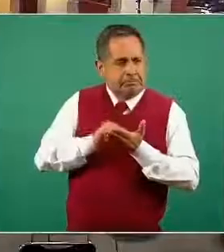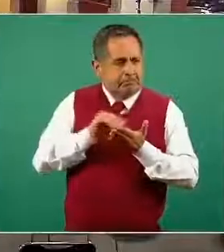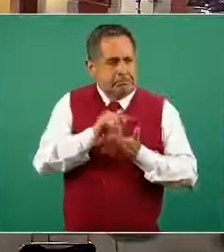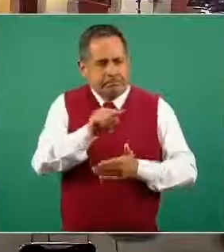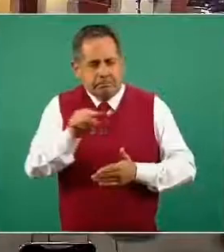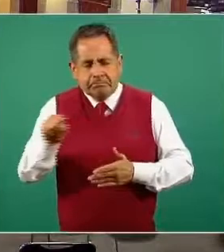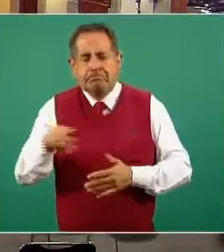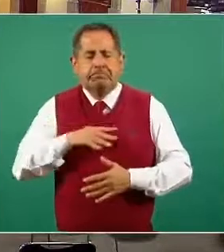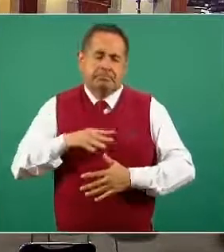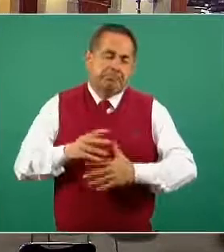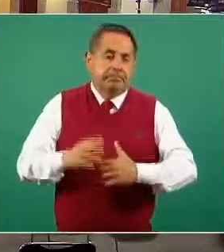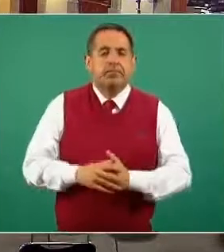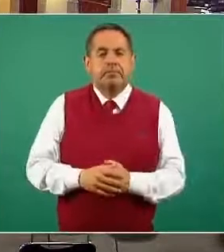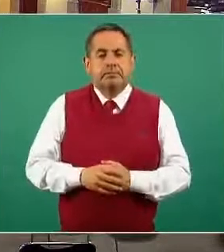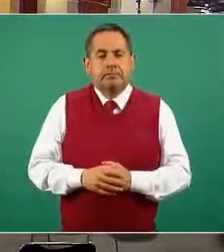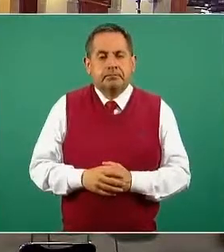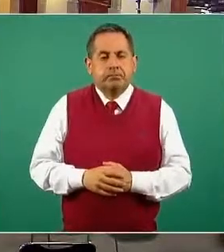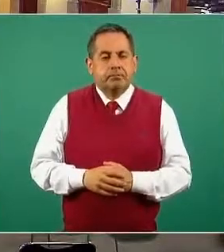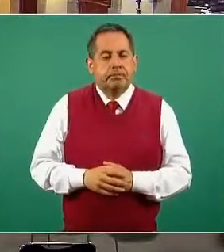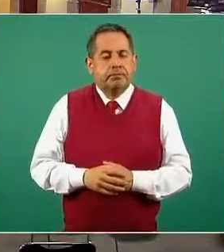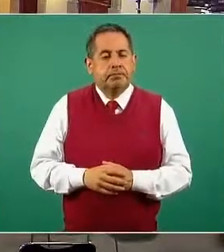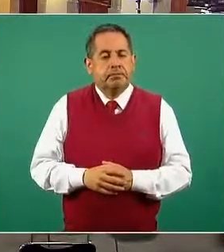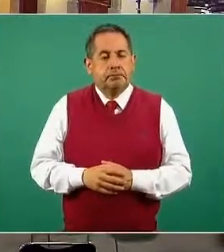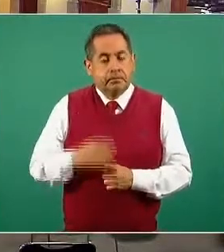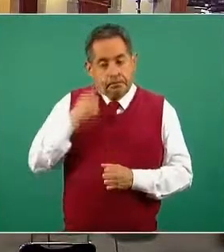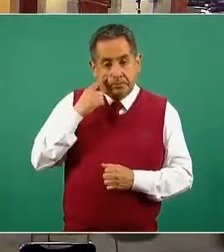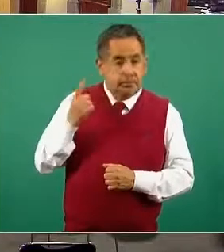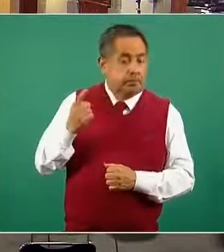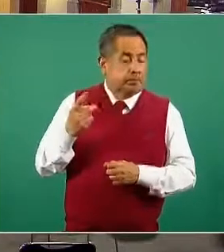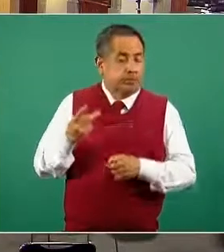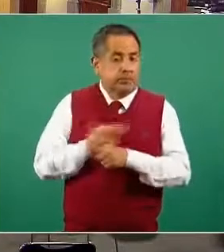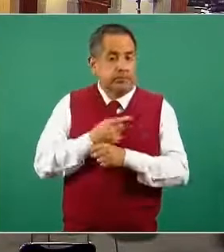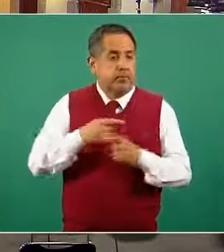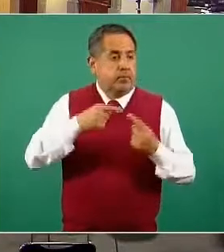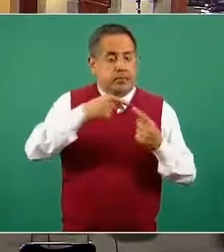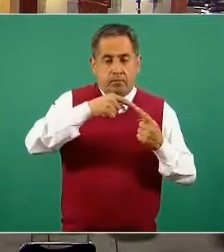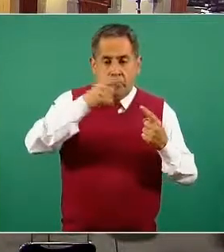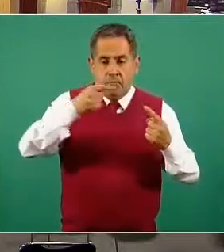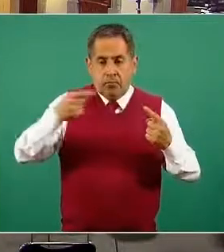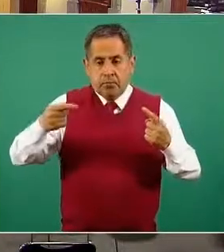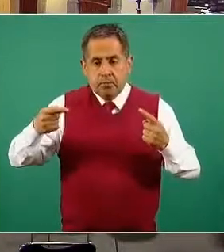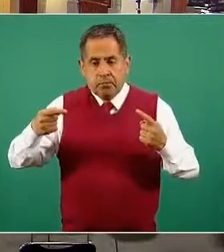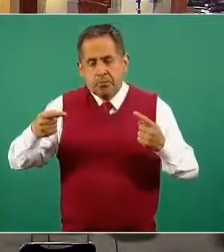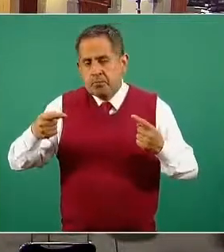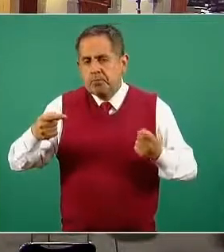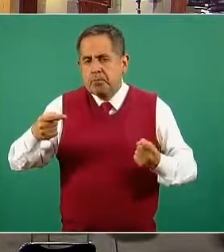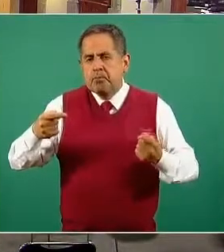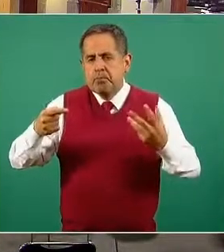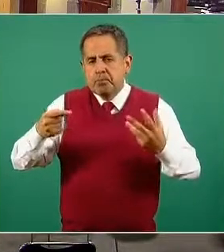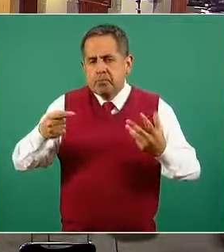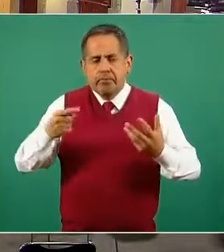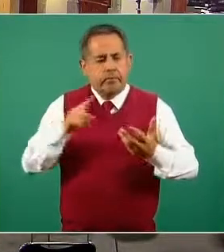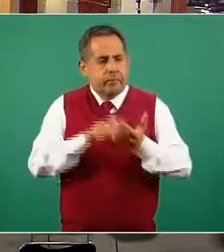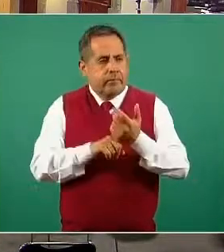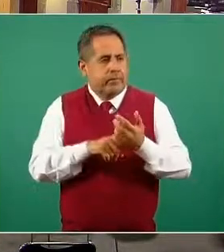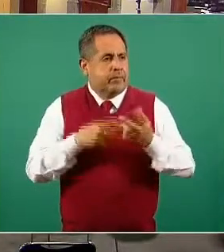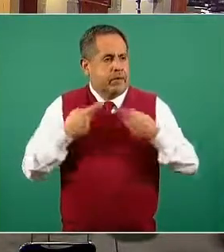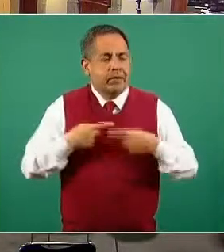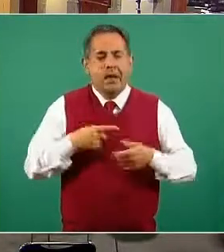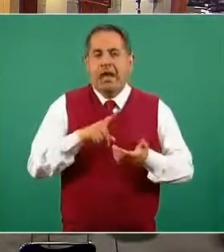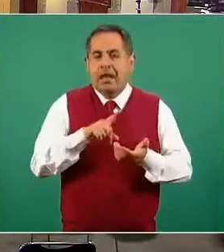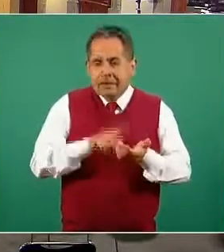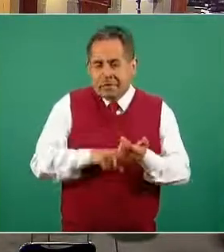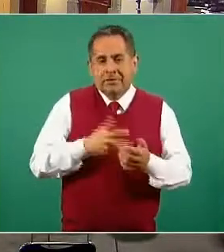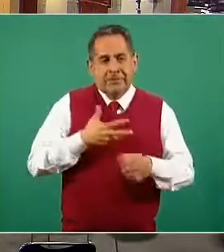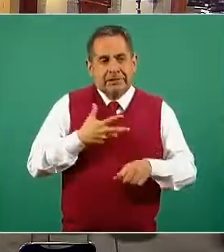siguiente diapositiva, actualizamos también el comportamiento del porcentaje de positividad. El día de hoy tenemos un